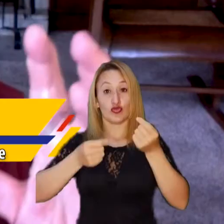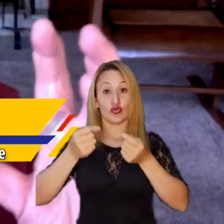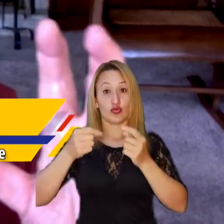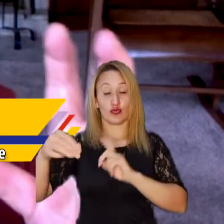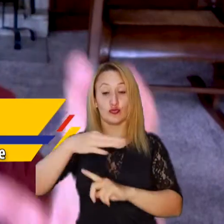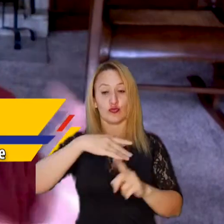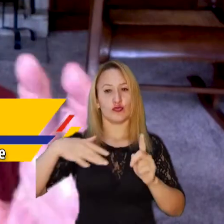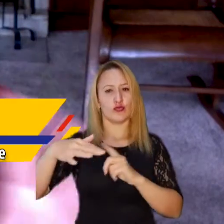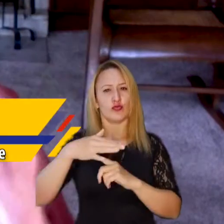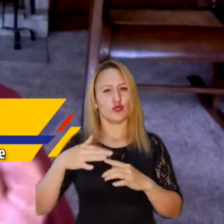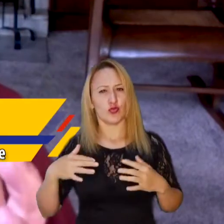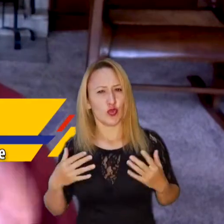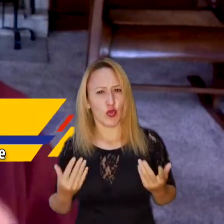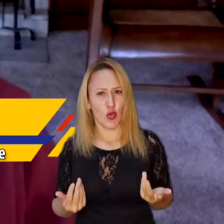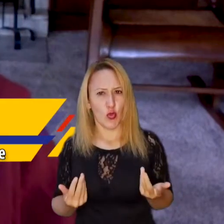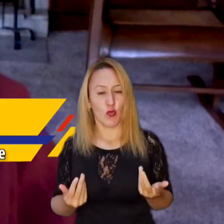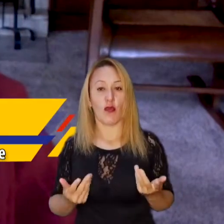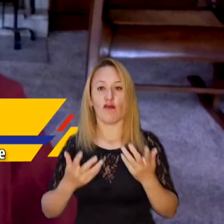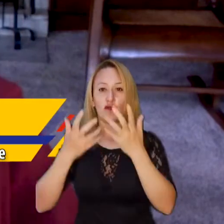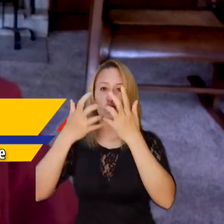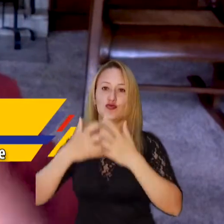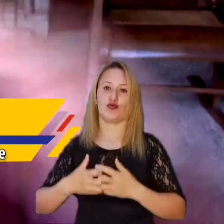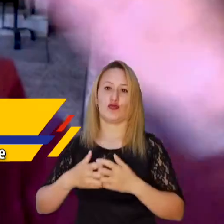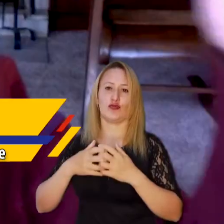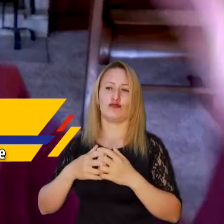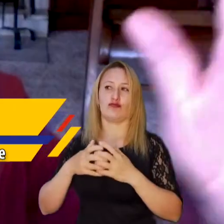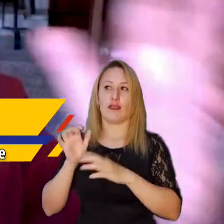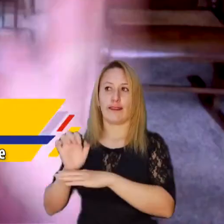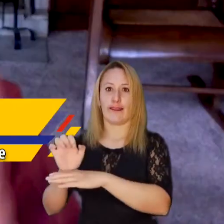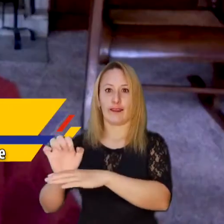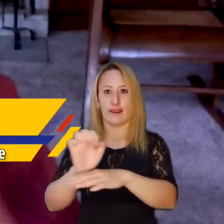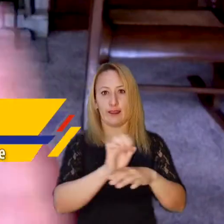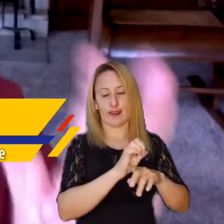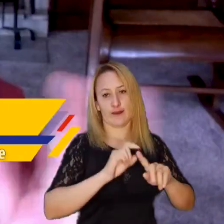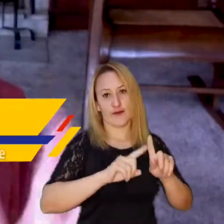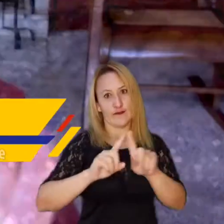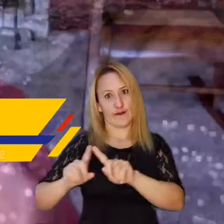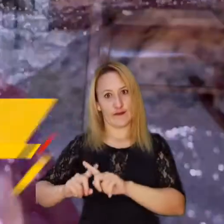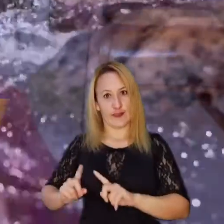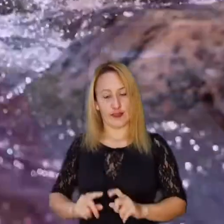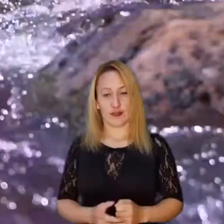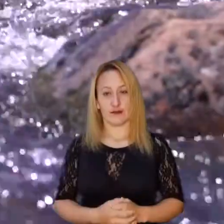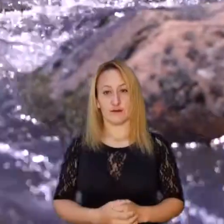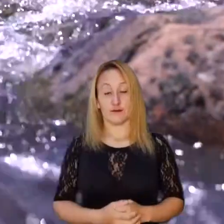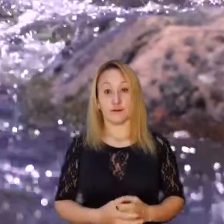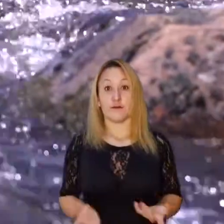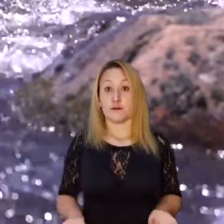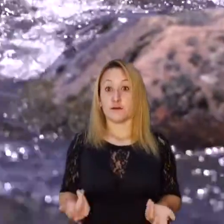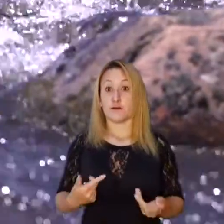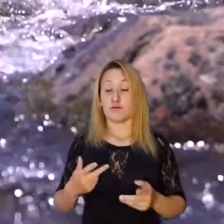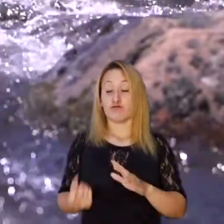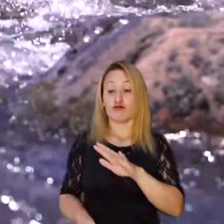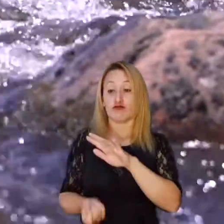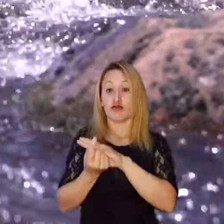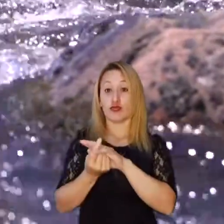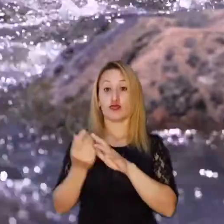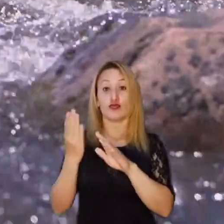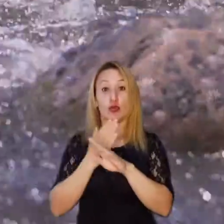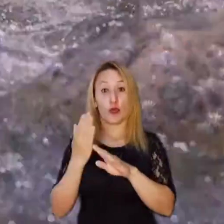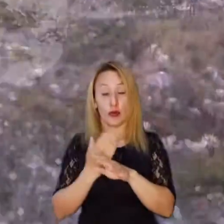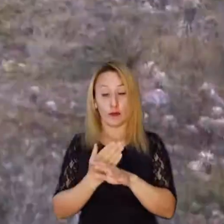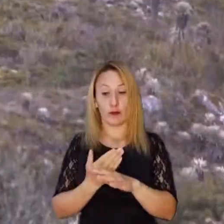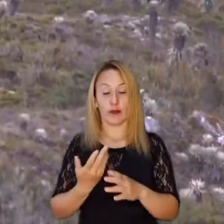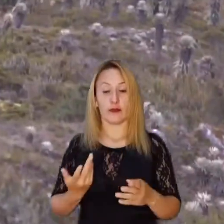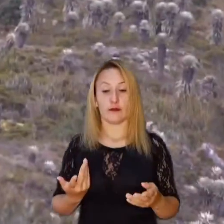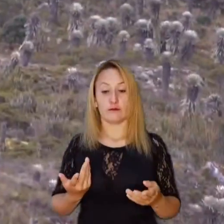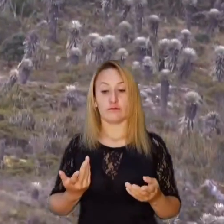costos ambientales hace parte de las funciones de muy diversas entidades. Cuando aparece todo el